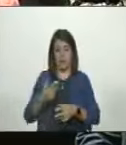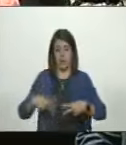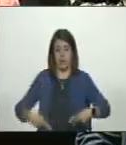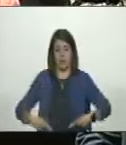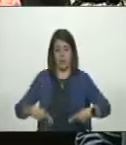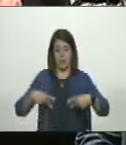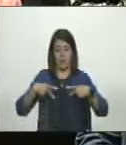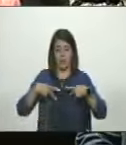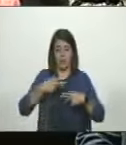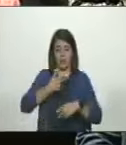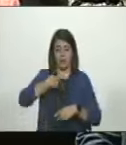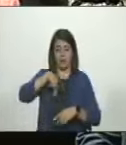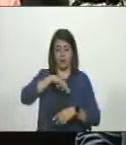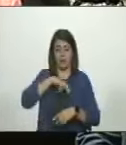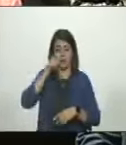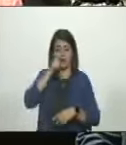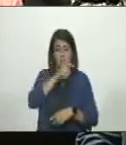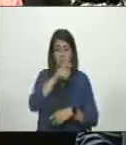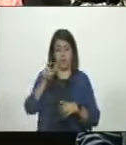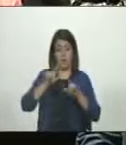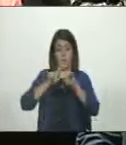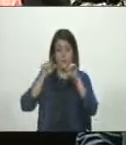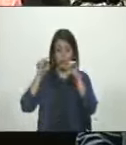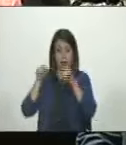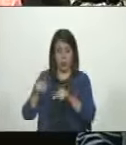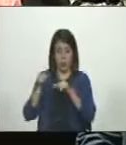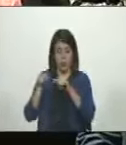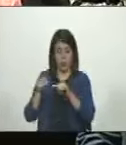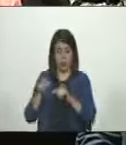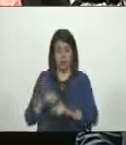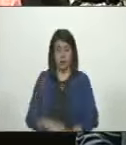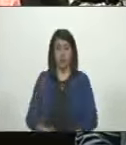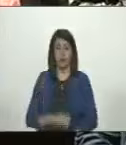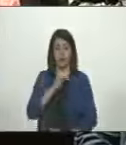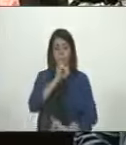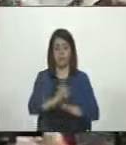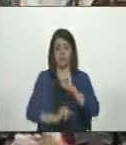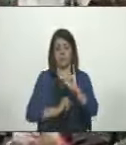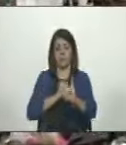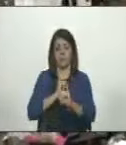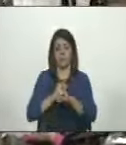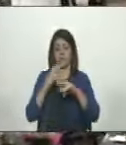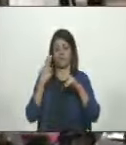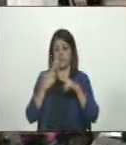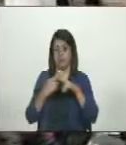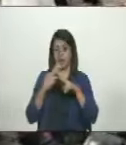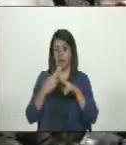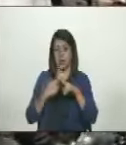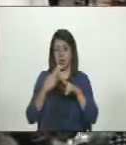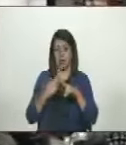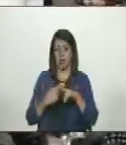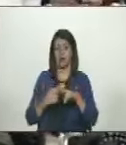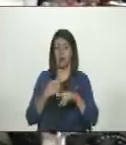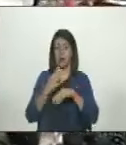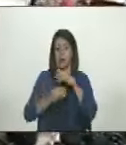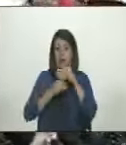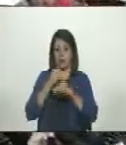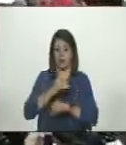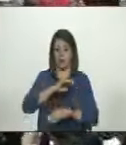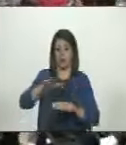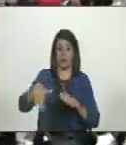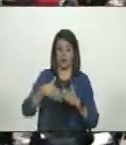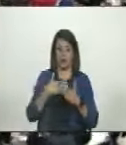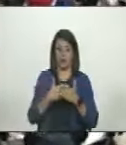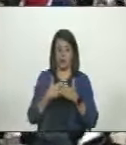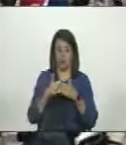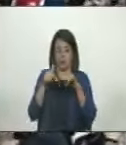de vida de nuestro pueblo. Pero ese contexto internacional es una amenaza que está gravitando en torno